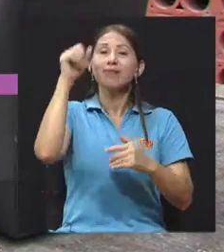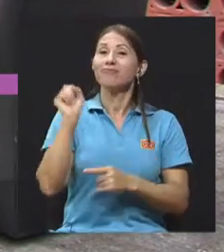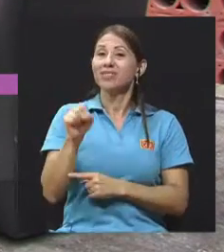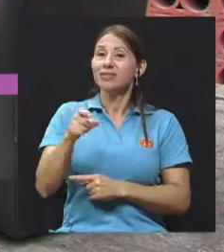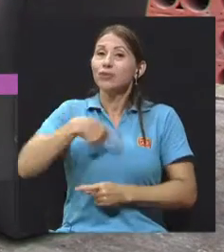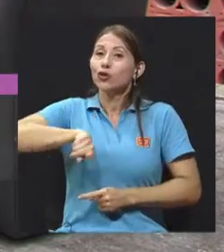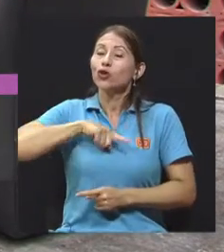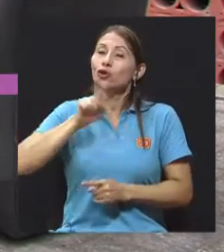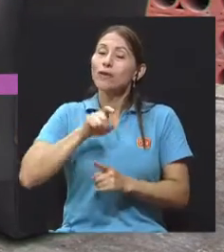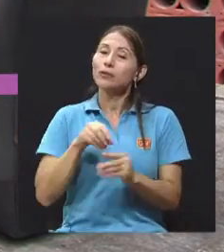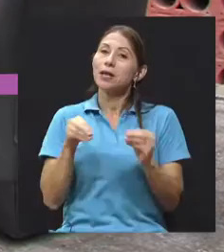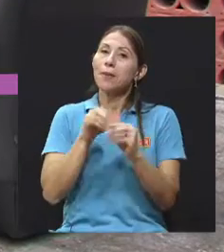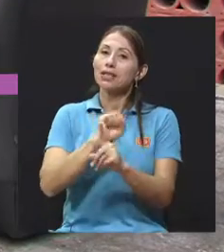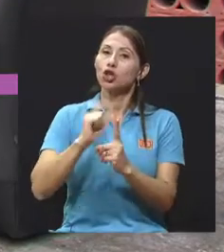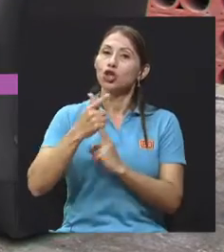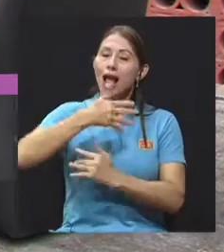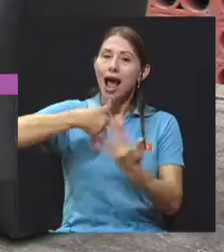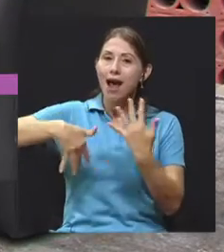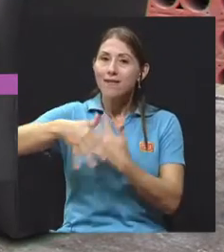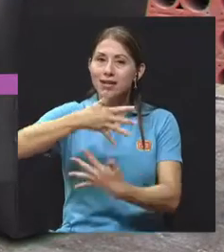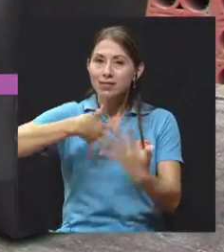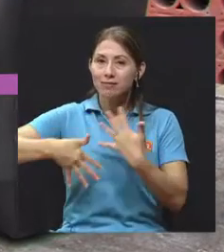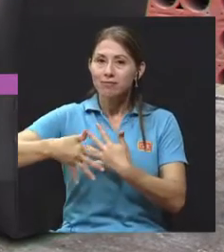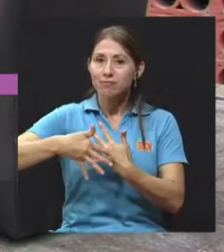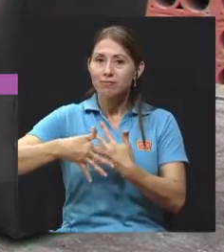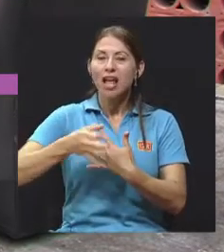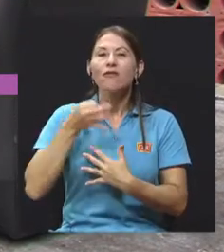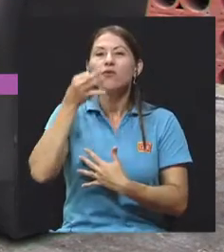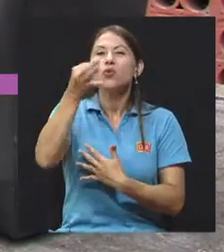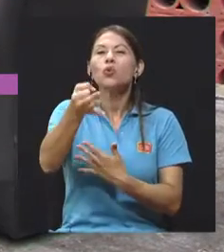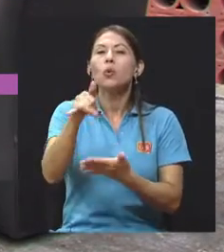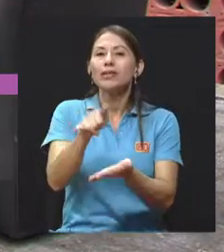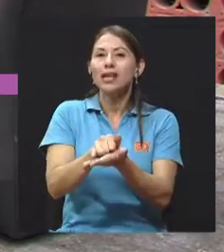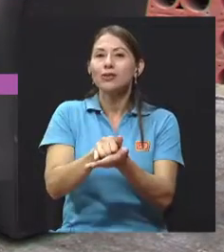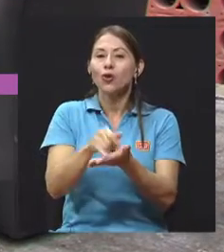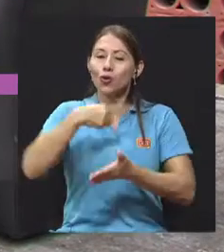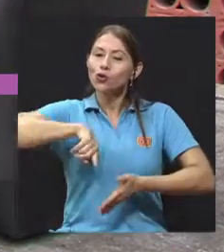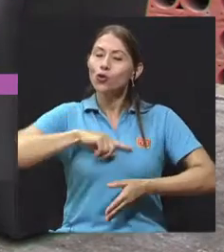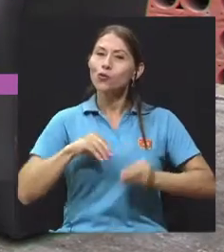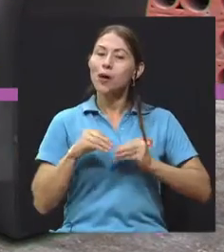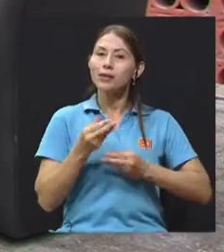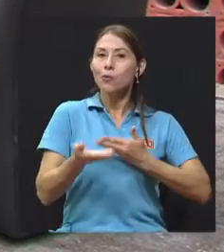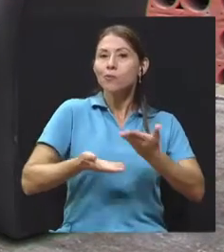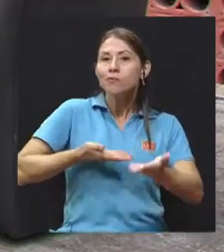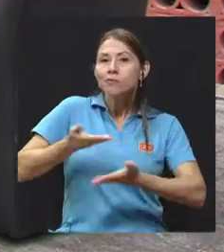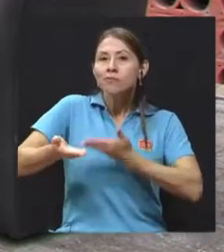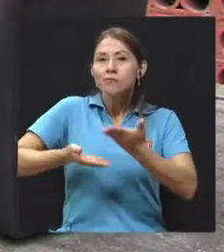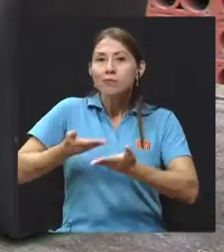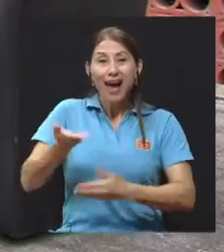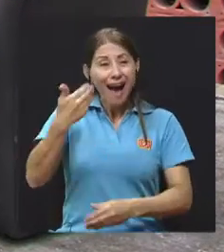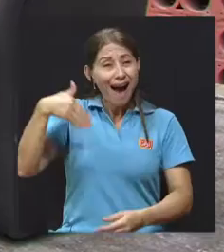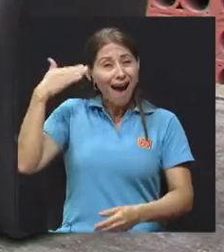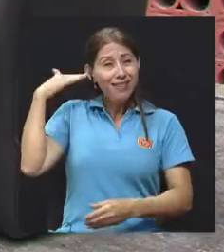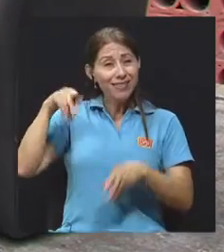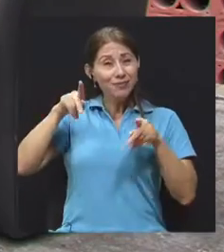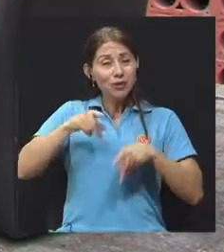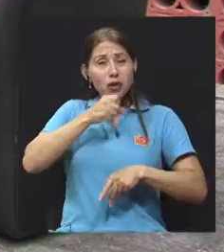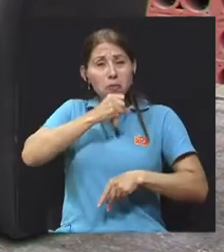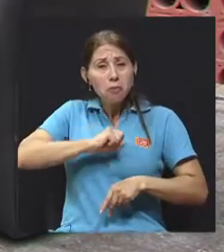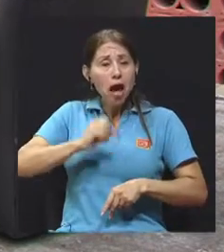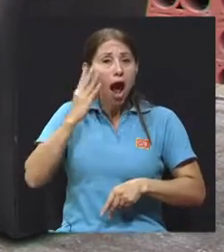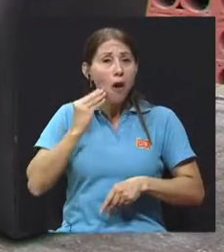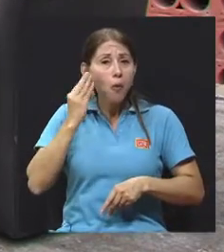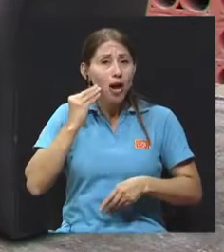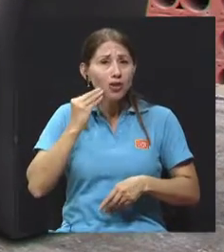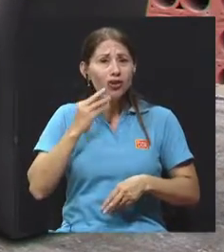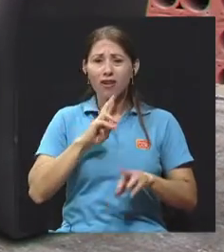el futuro de la sociedad es ese, ser más sociables en el intercambio de mercancías, nuestros abuelos tenían eso, se regalaban plantas, se regalaban